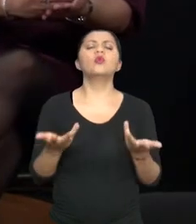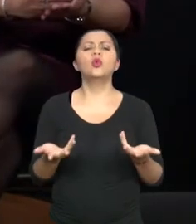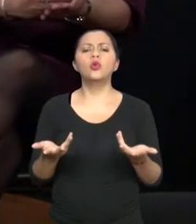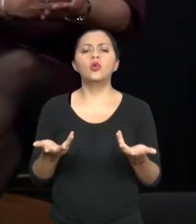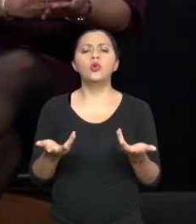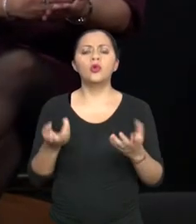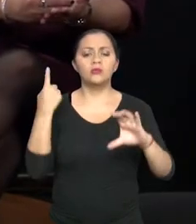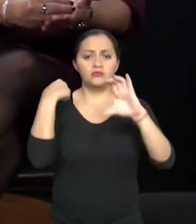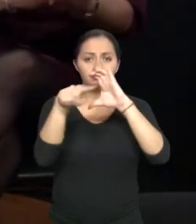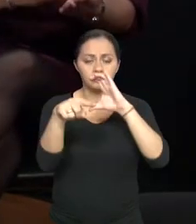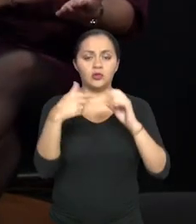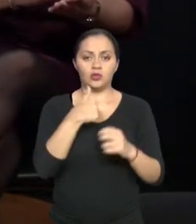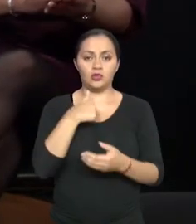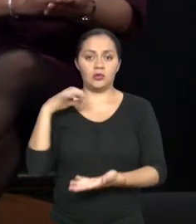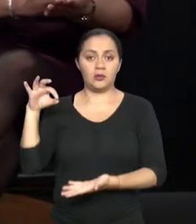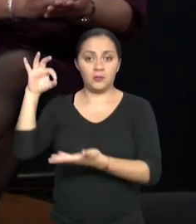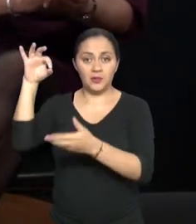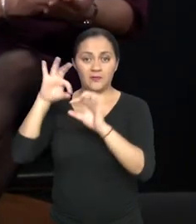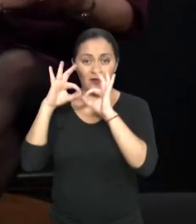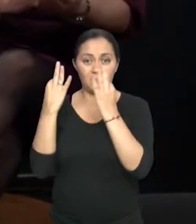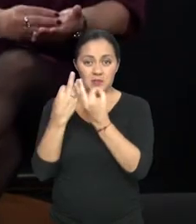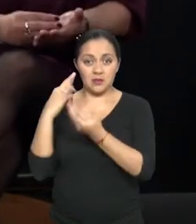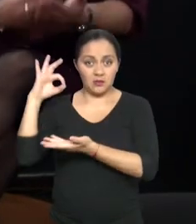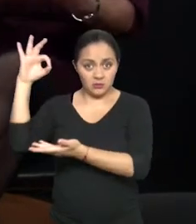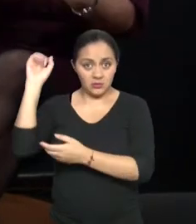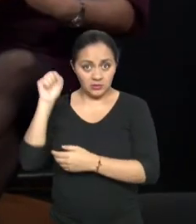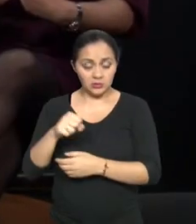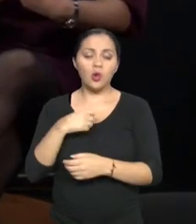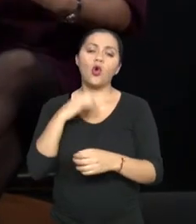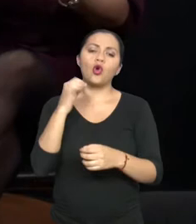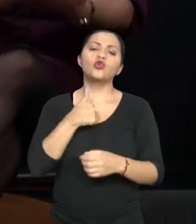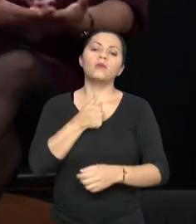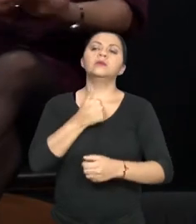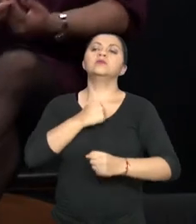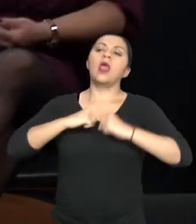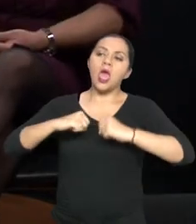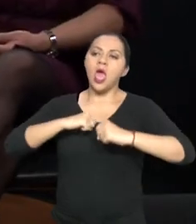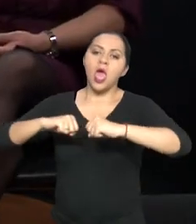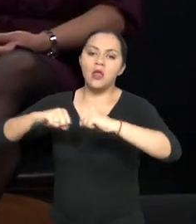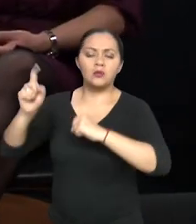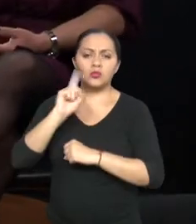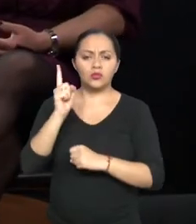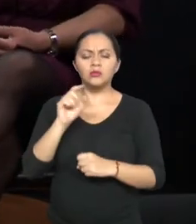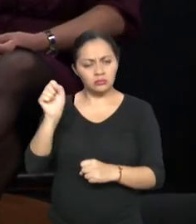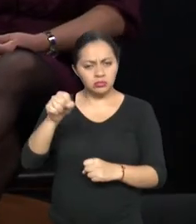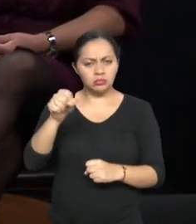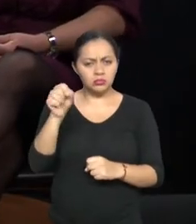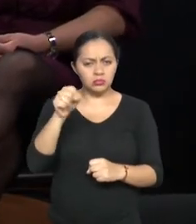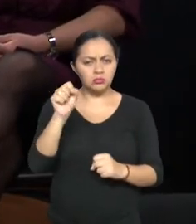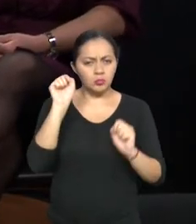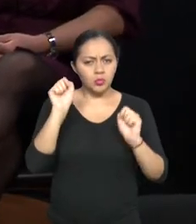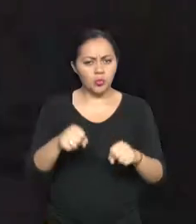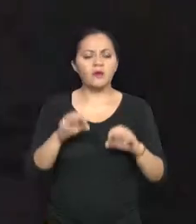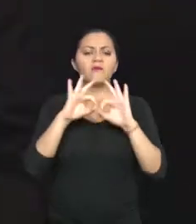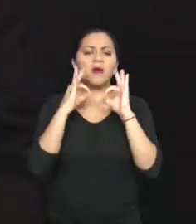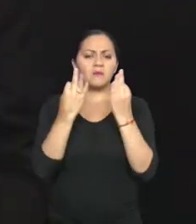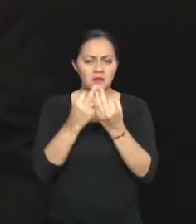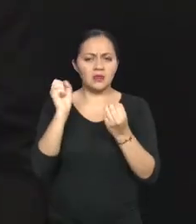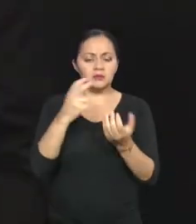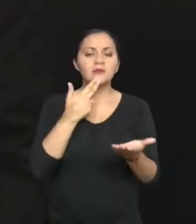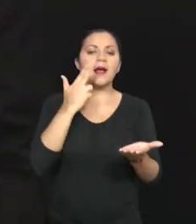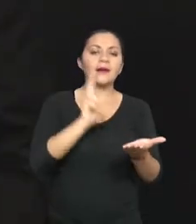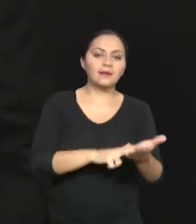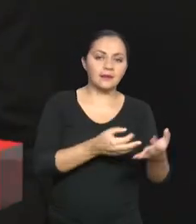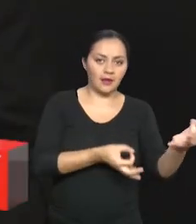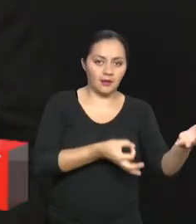enviar algún representante mío? ¿Te entendí de esa manera? Correcto. ¿No hace falta que yo directamente vaya? Correcto. ¿Puedes ir tranquilamente con una autorización? Una autorización y